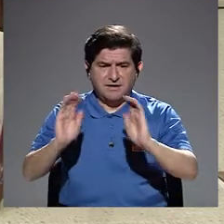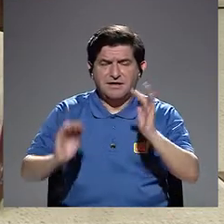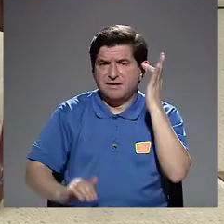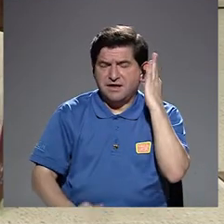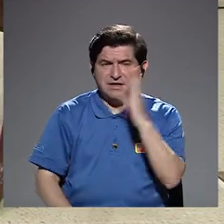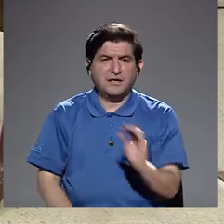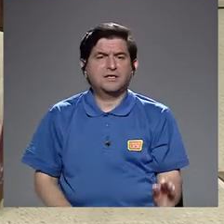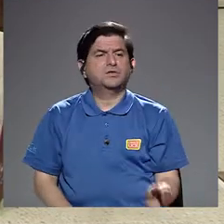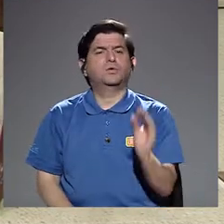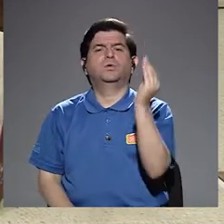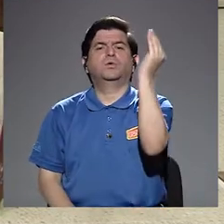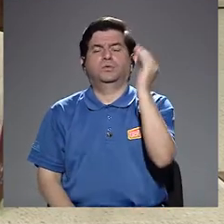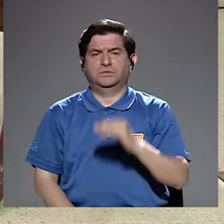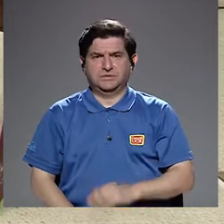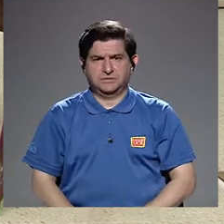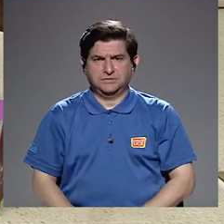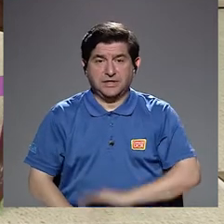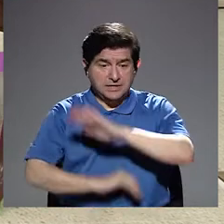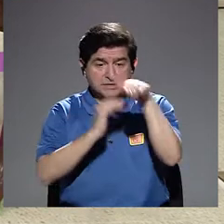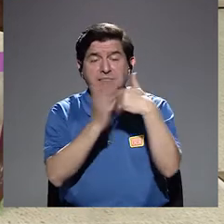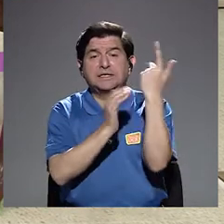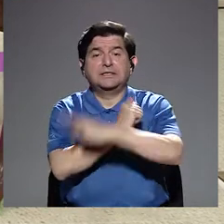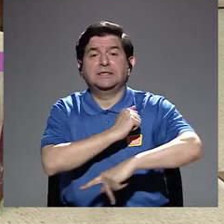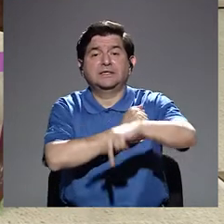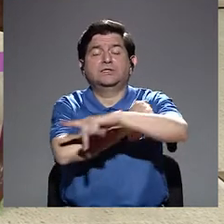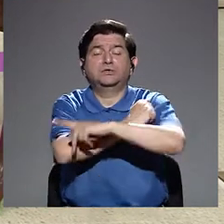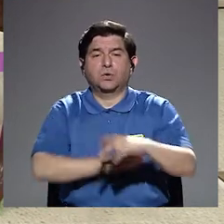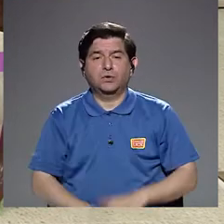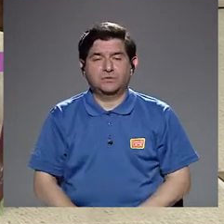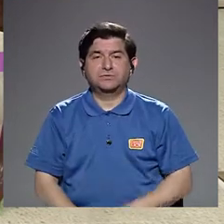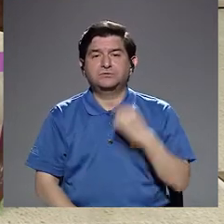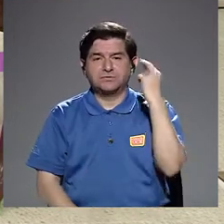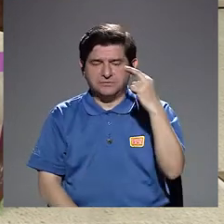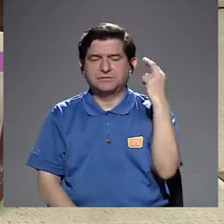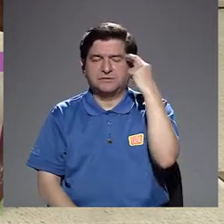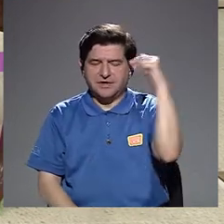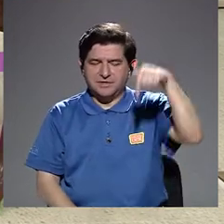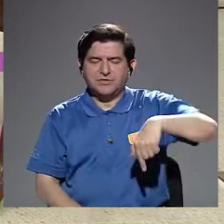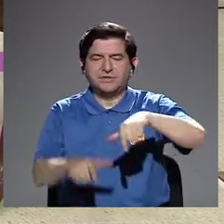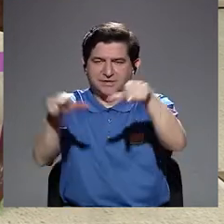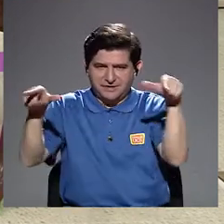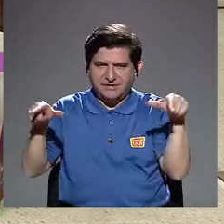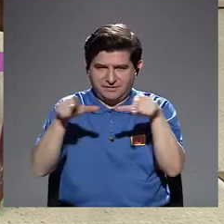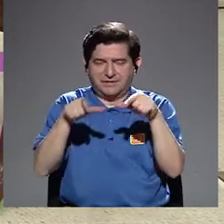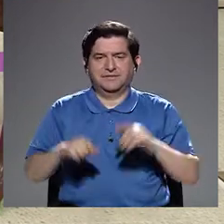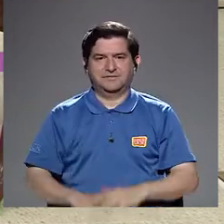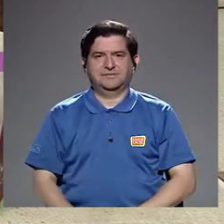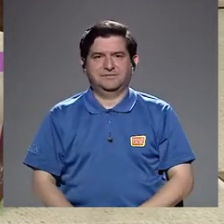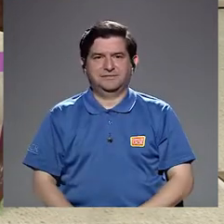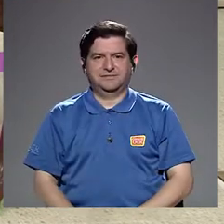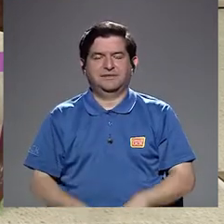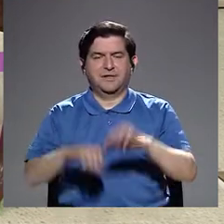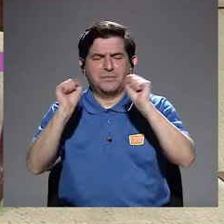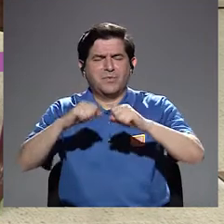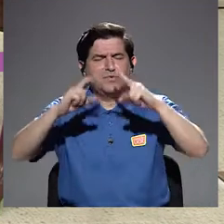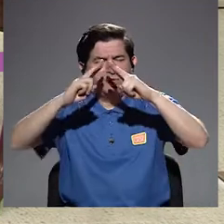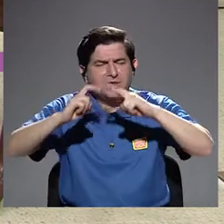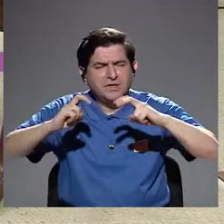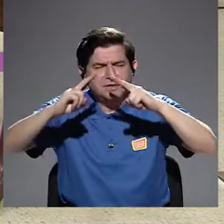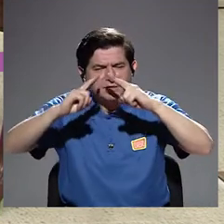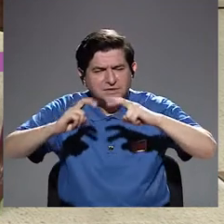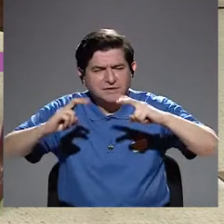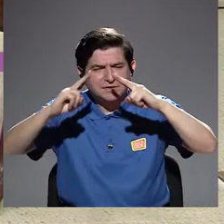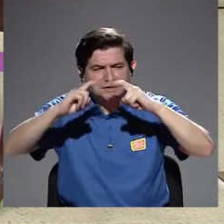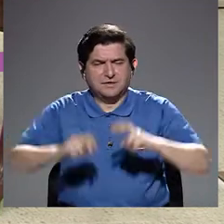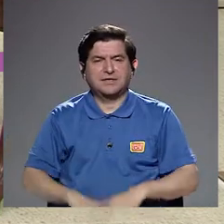adolescentes. De todo el país. Por eso estamos acá, para repasar un